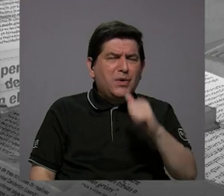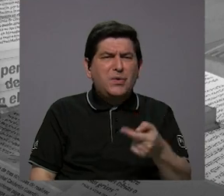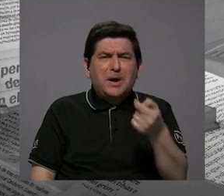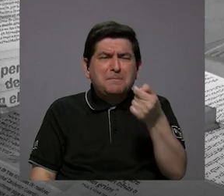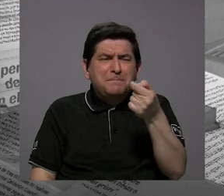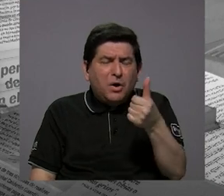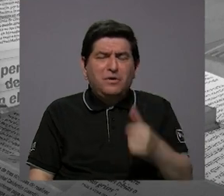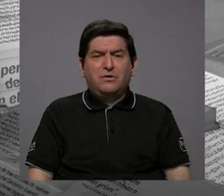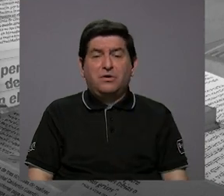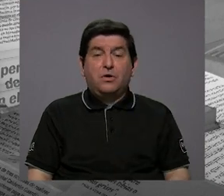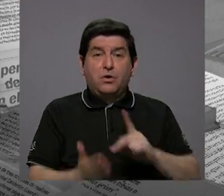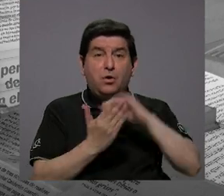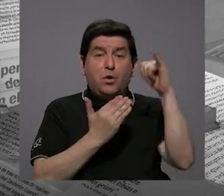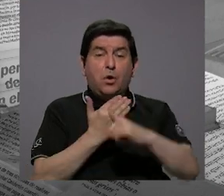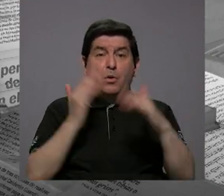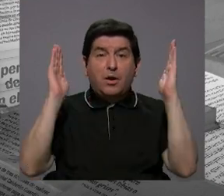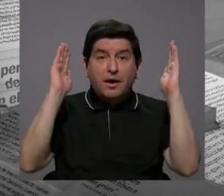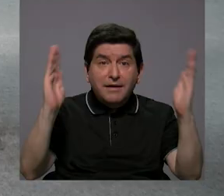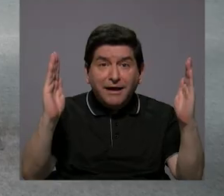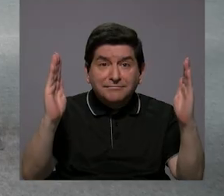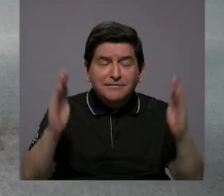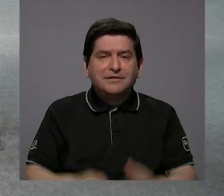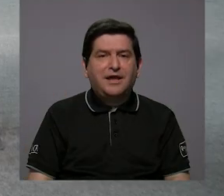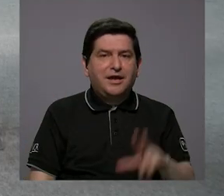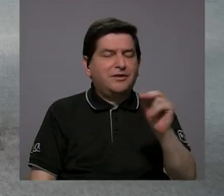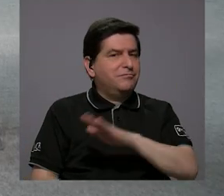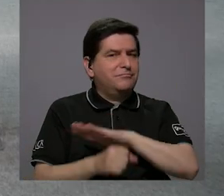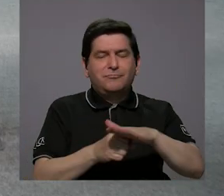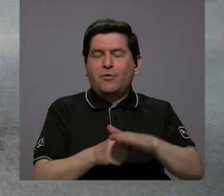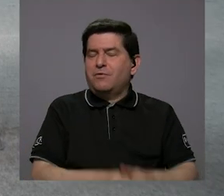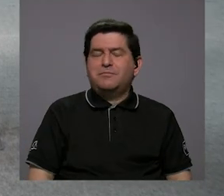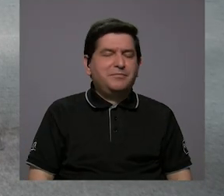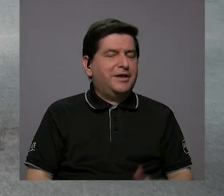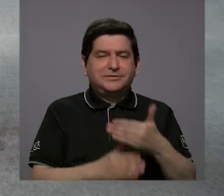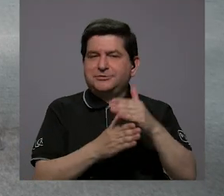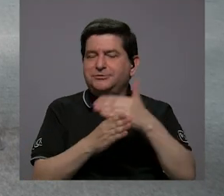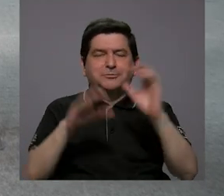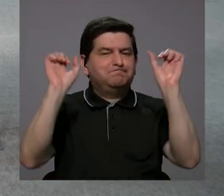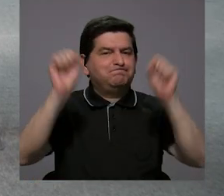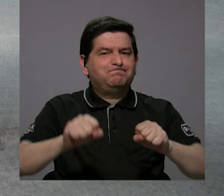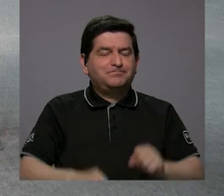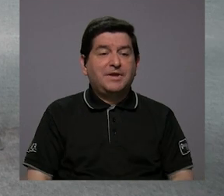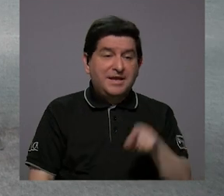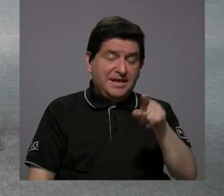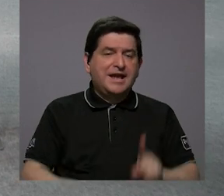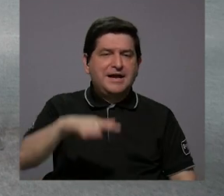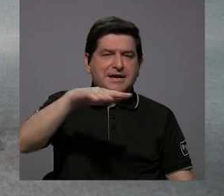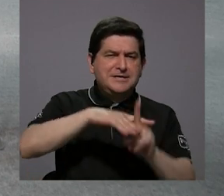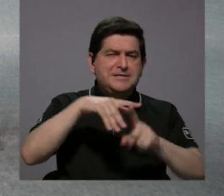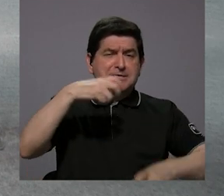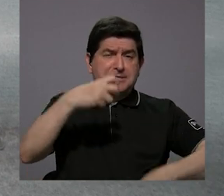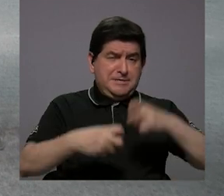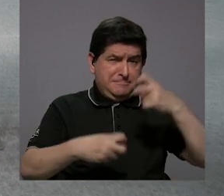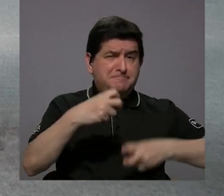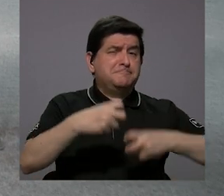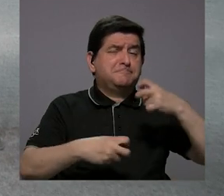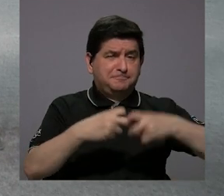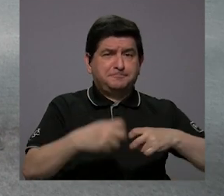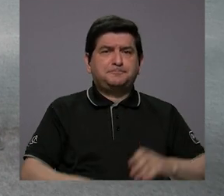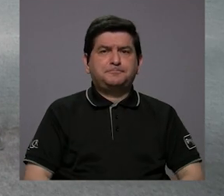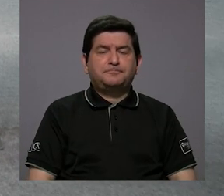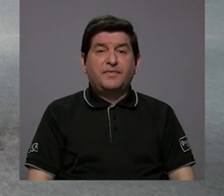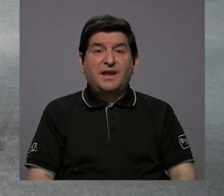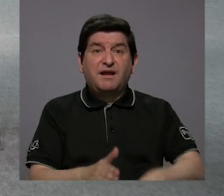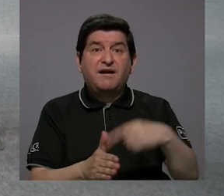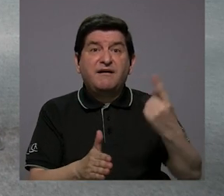al ser estos proyectos tan grandes no da abasto, ¿verdad? Y ahí se han generado también más conflictos por